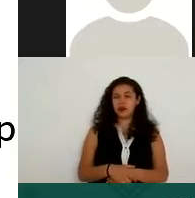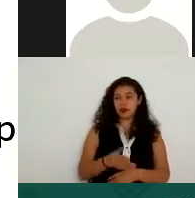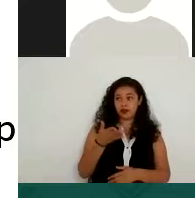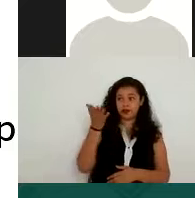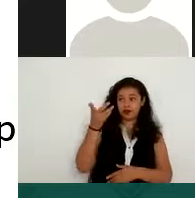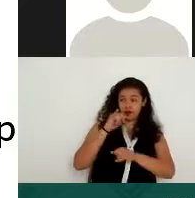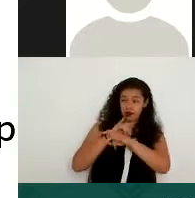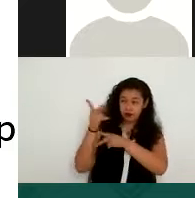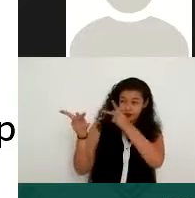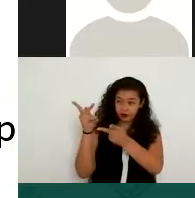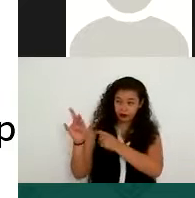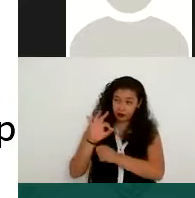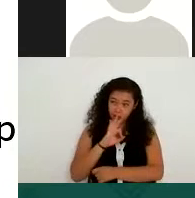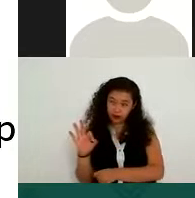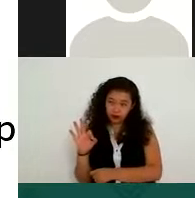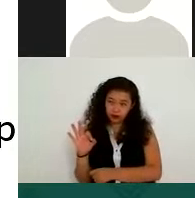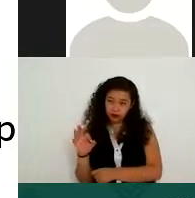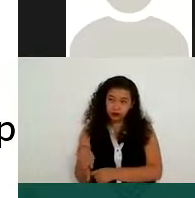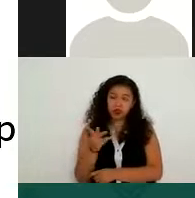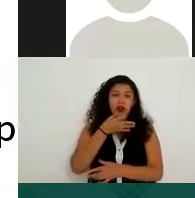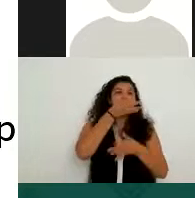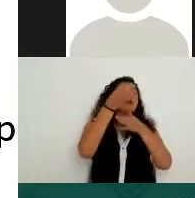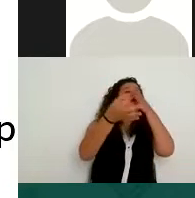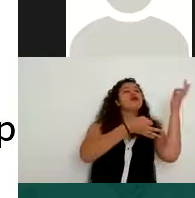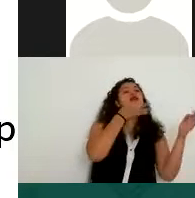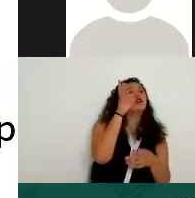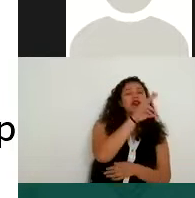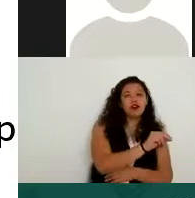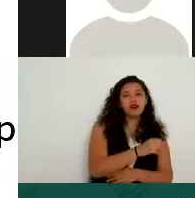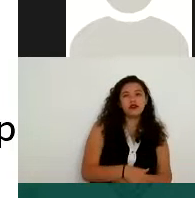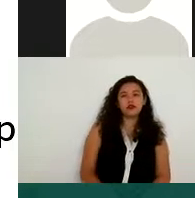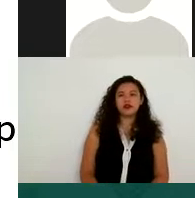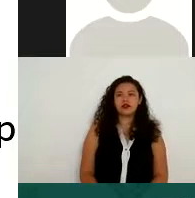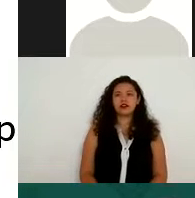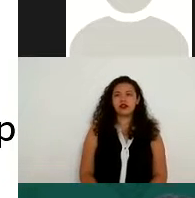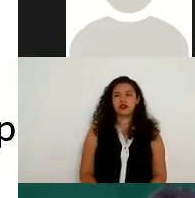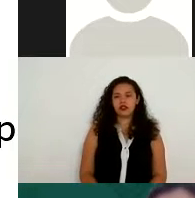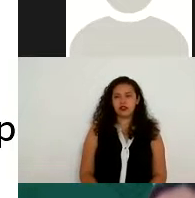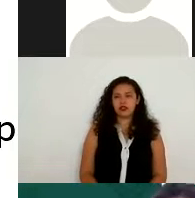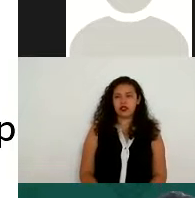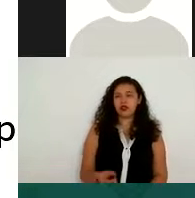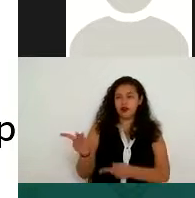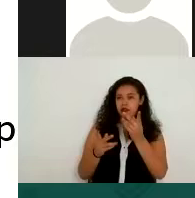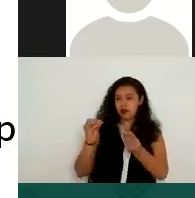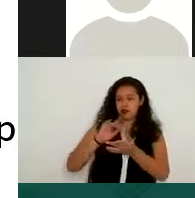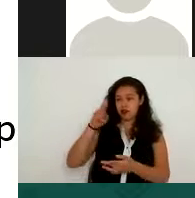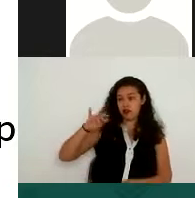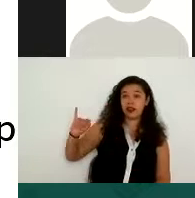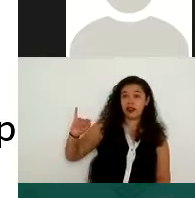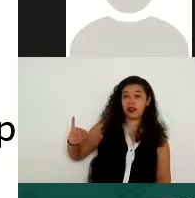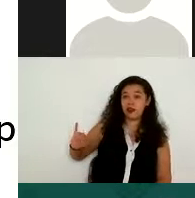no divulgar? No entiendo. No, muchas gracias por la pregunta, muy interesante. Sí,